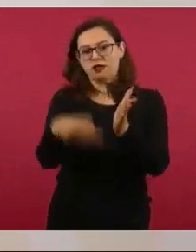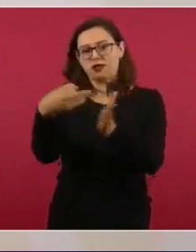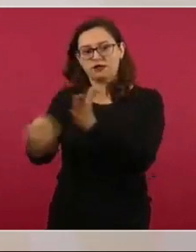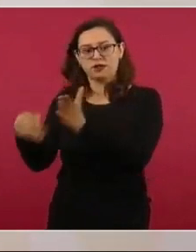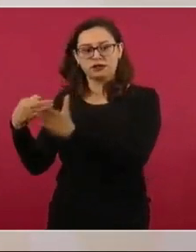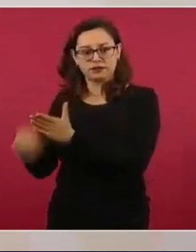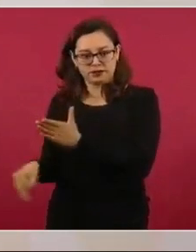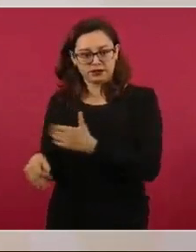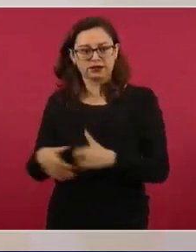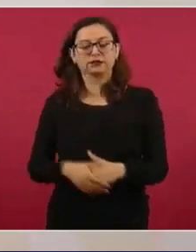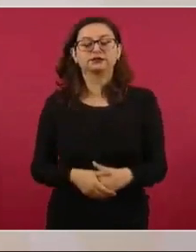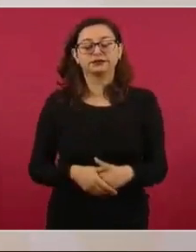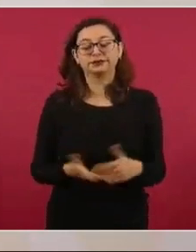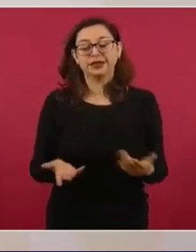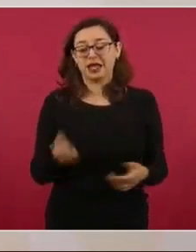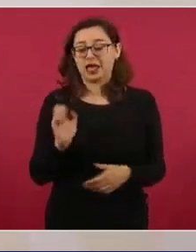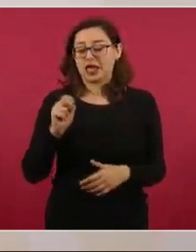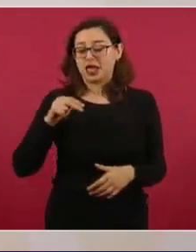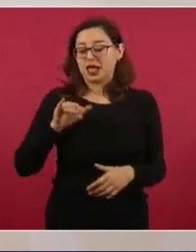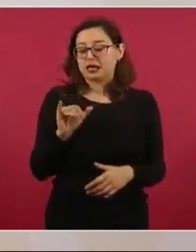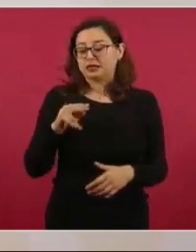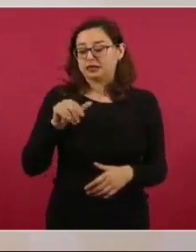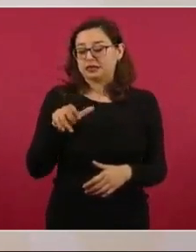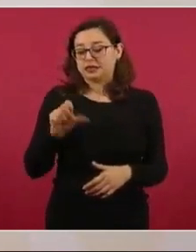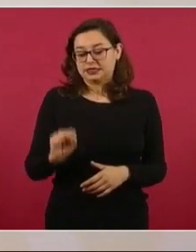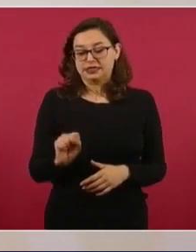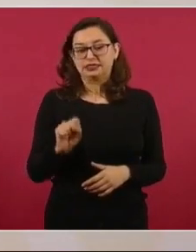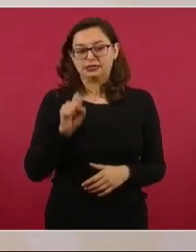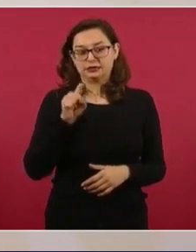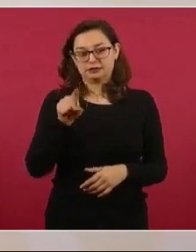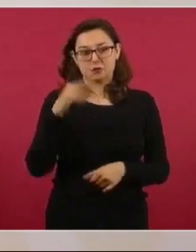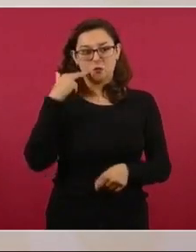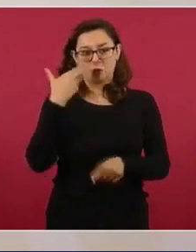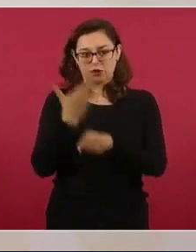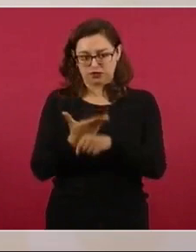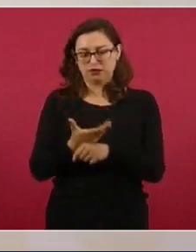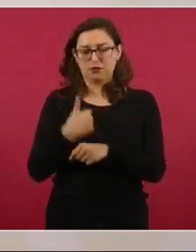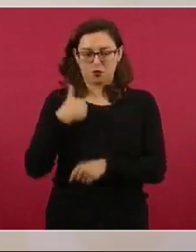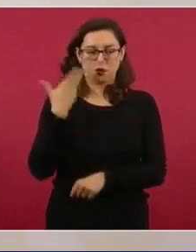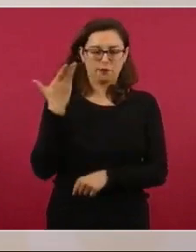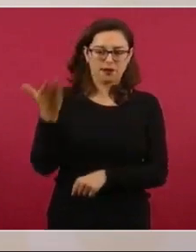Alejandro Encinas está viendo este asunto y le voy a pedir un informe.